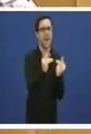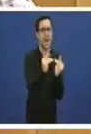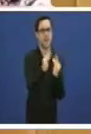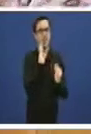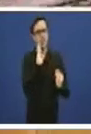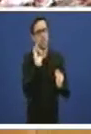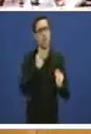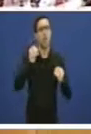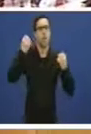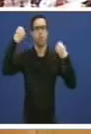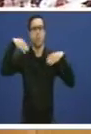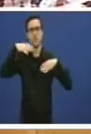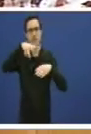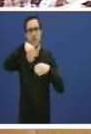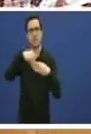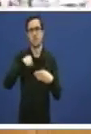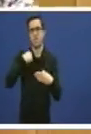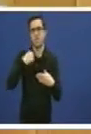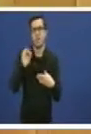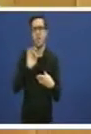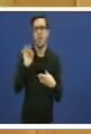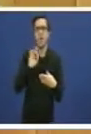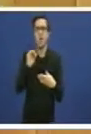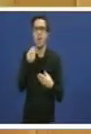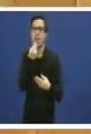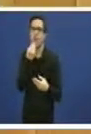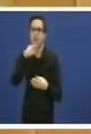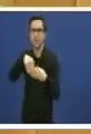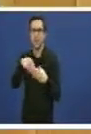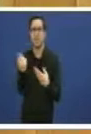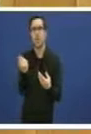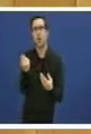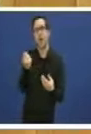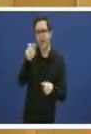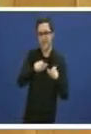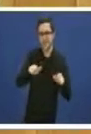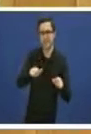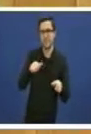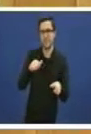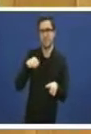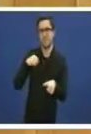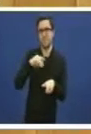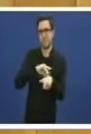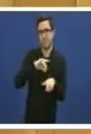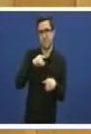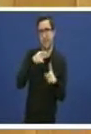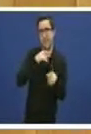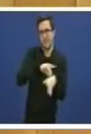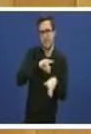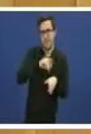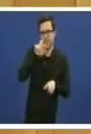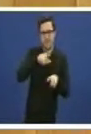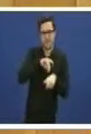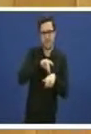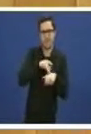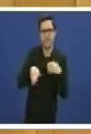hospitais non os visitantes señora conselleira aos doentes que van a operarse creo que é o momento de que vostedes aclare en sede